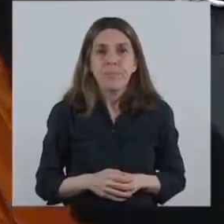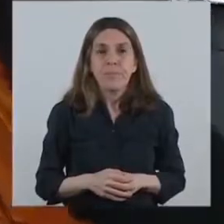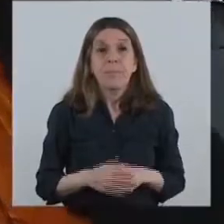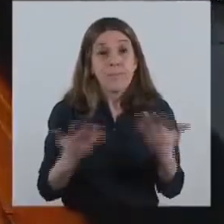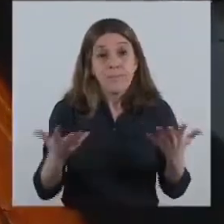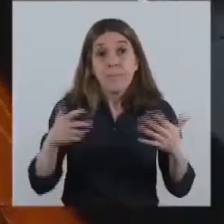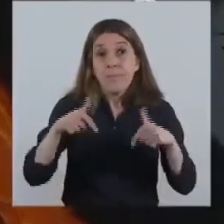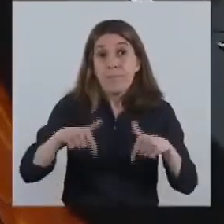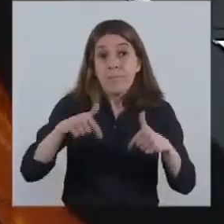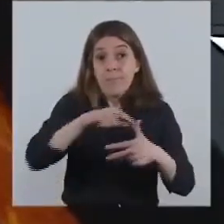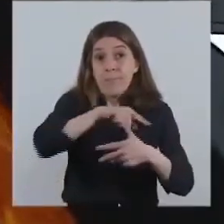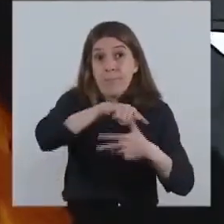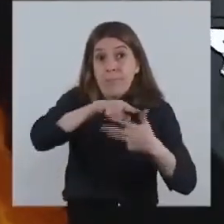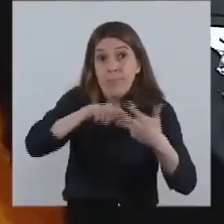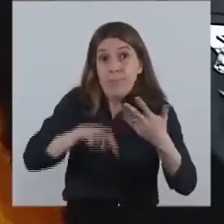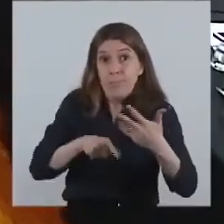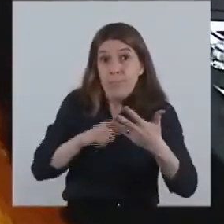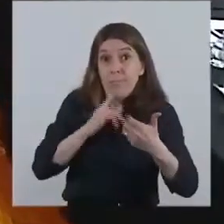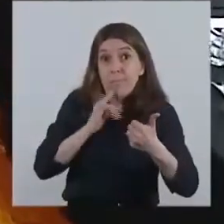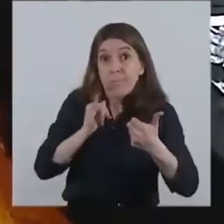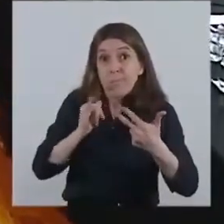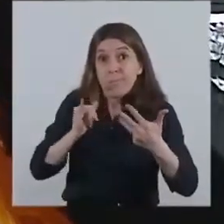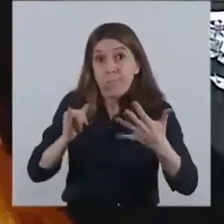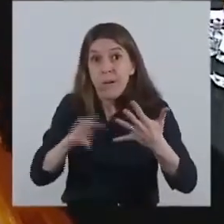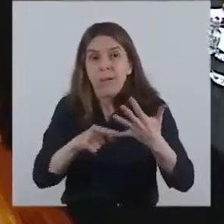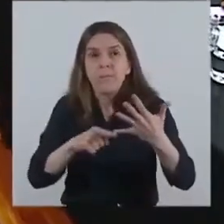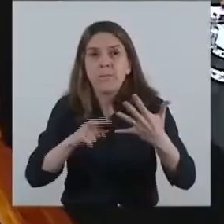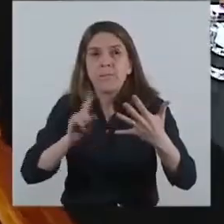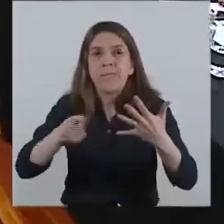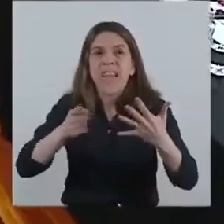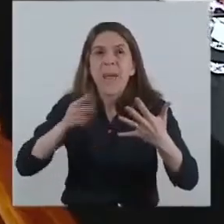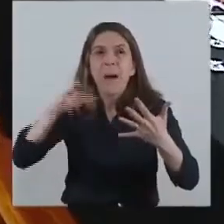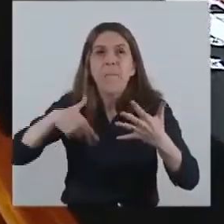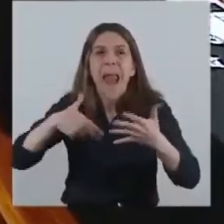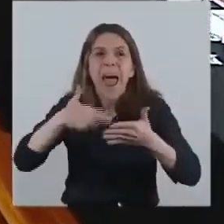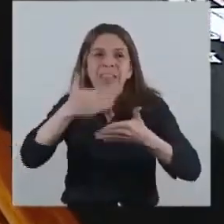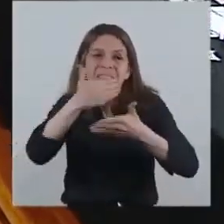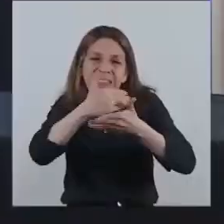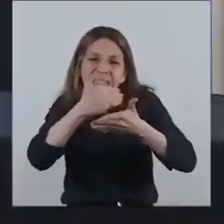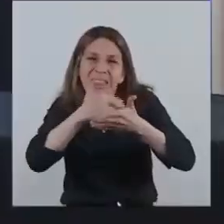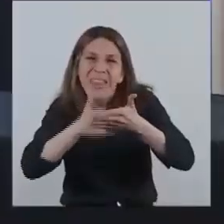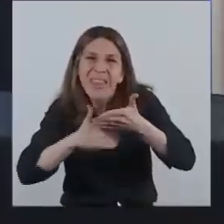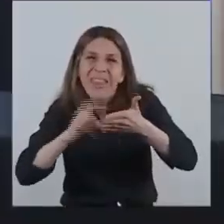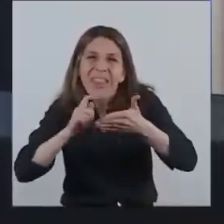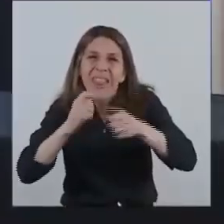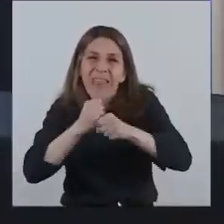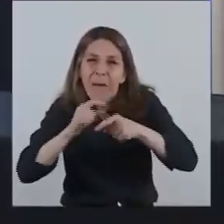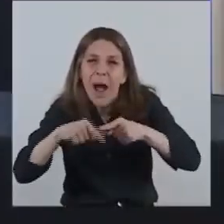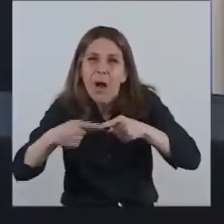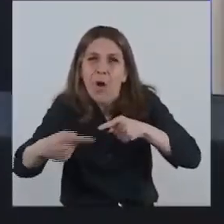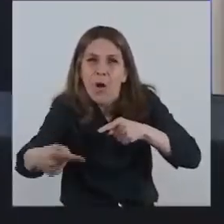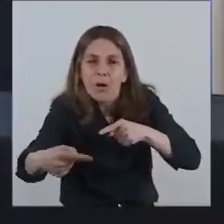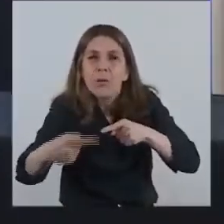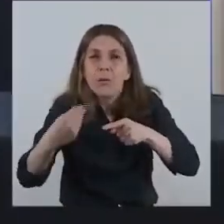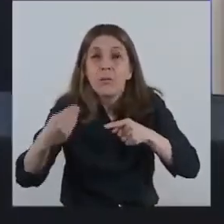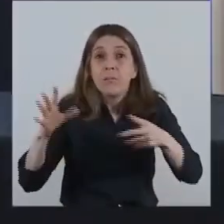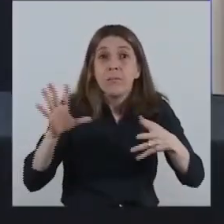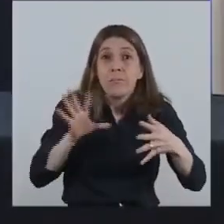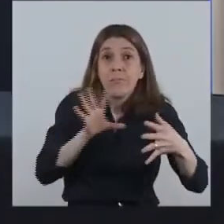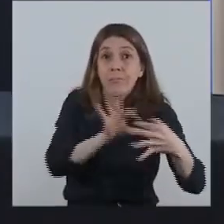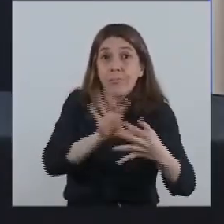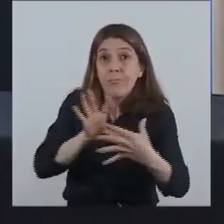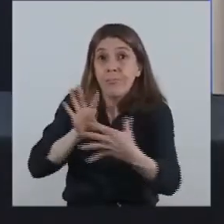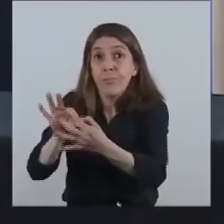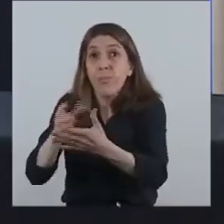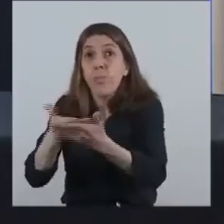Esto es parte de esta hoja de ruta en la cual se está articulando entre el sector público y el